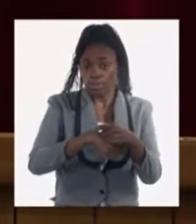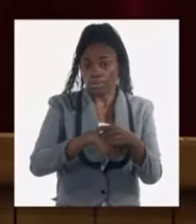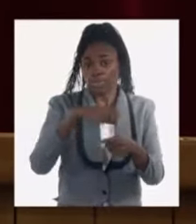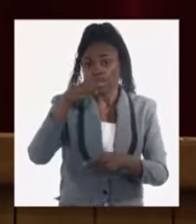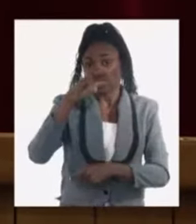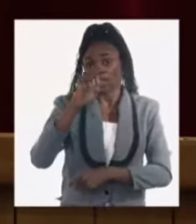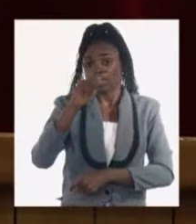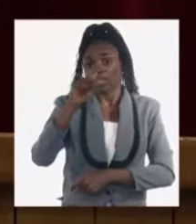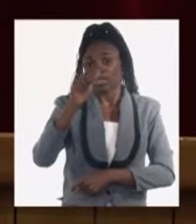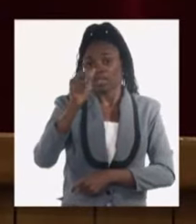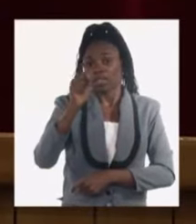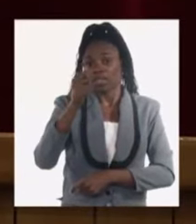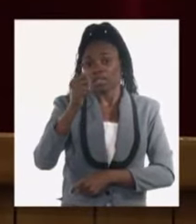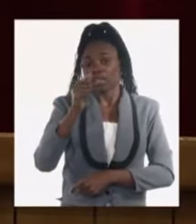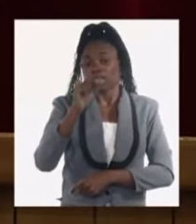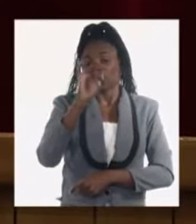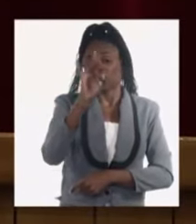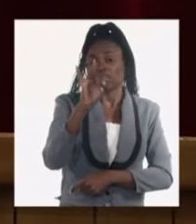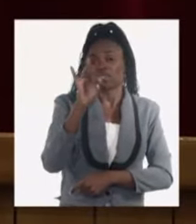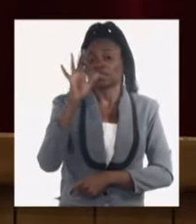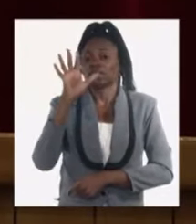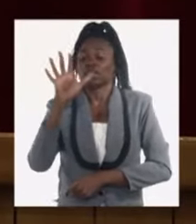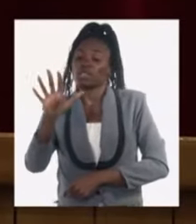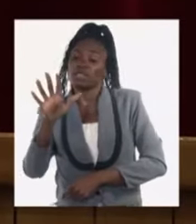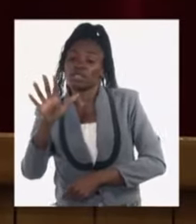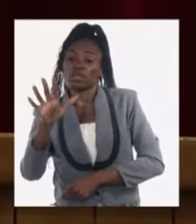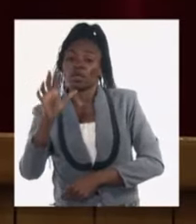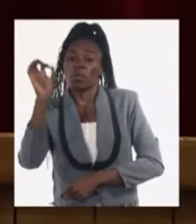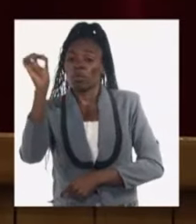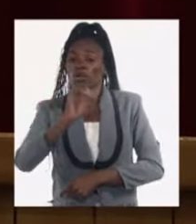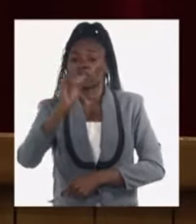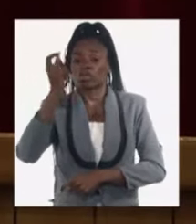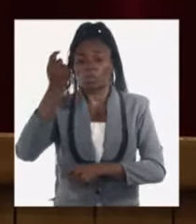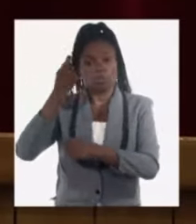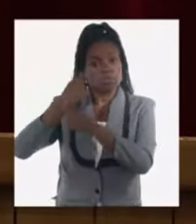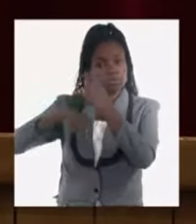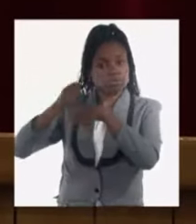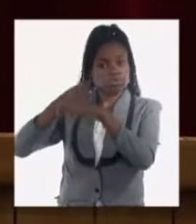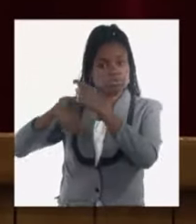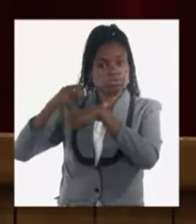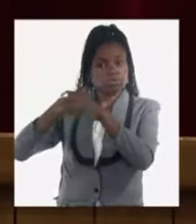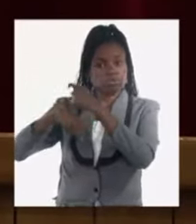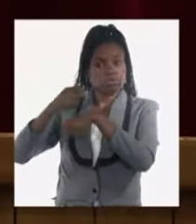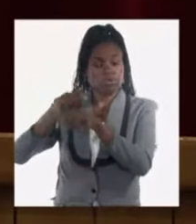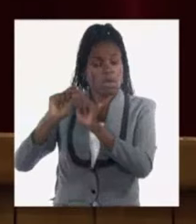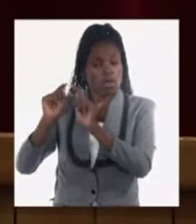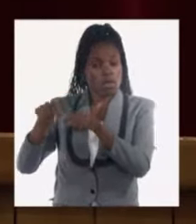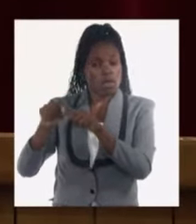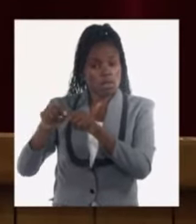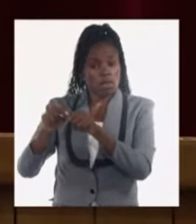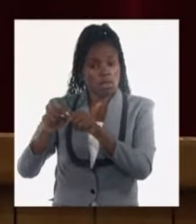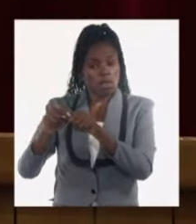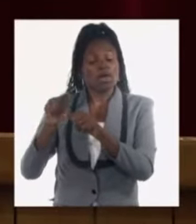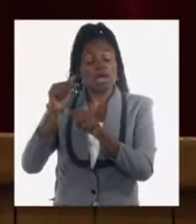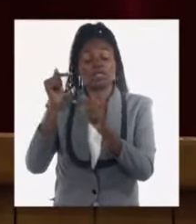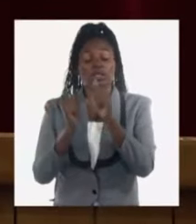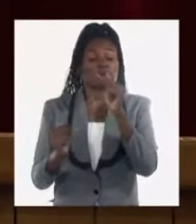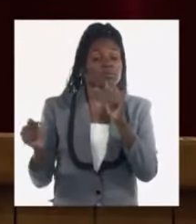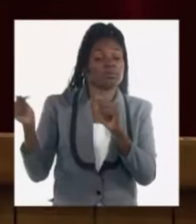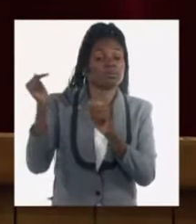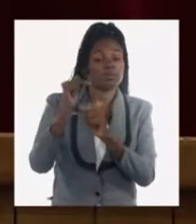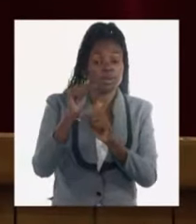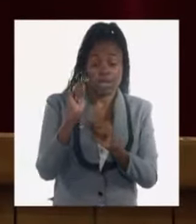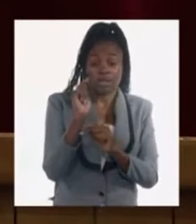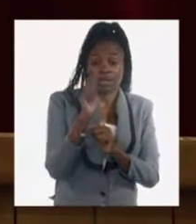y el 75% de las exportaciones lo cual ratifica que es el actor económico principal y a esa